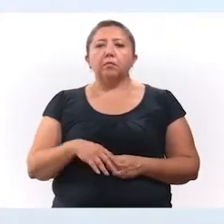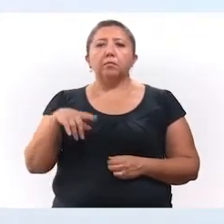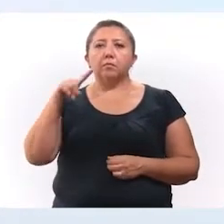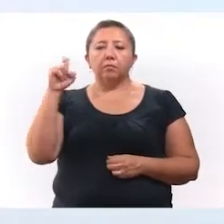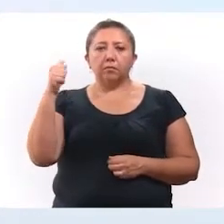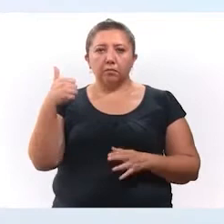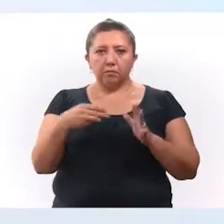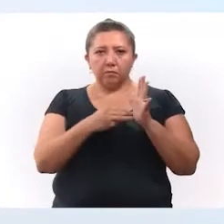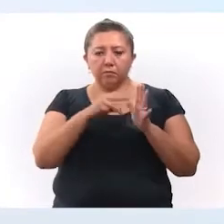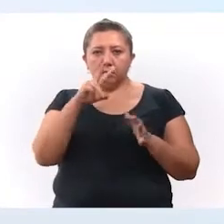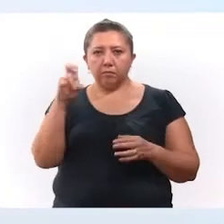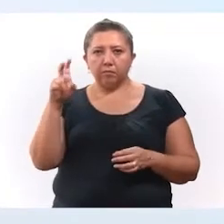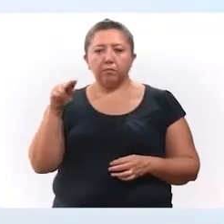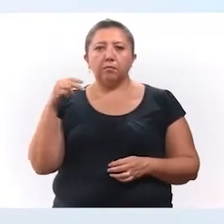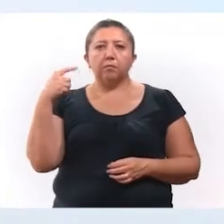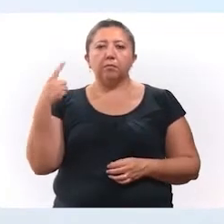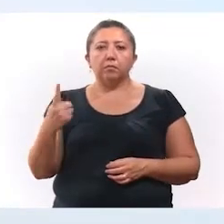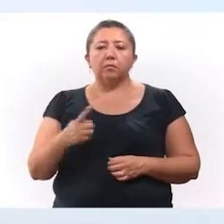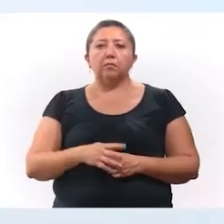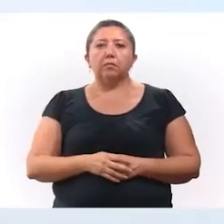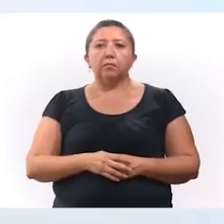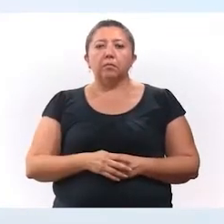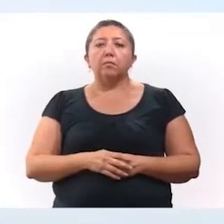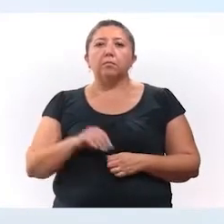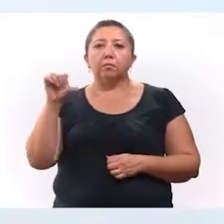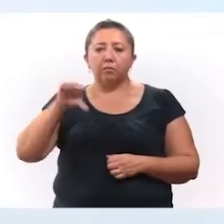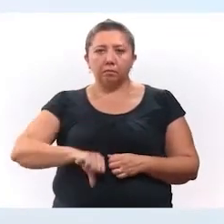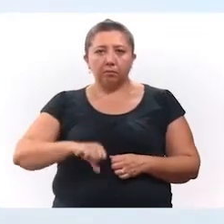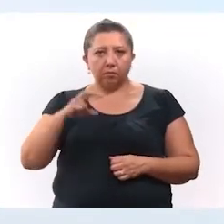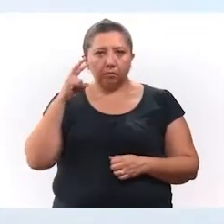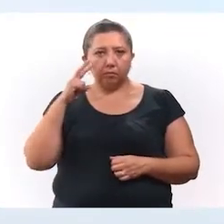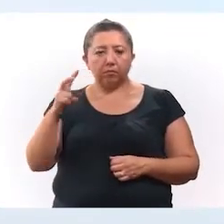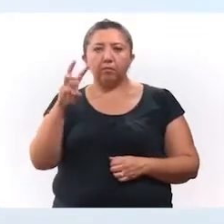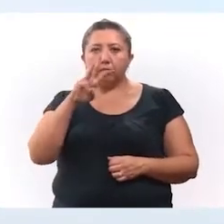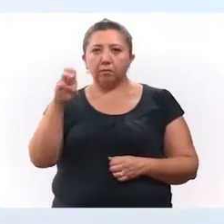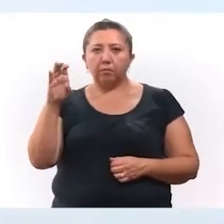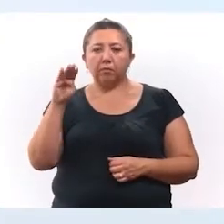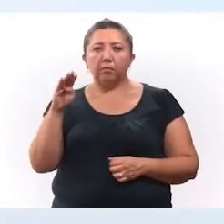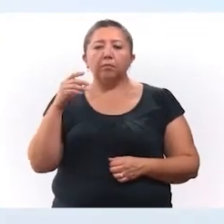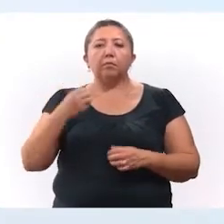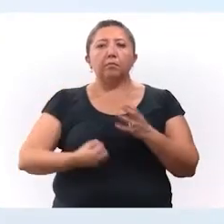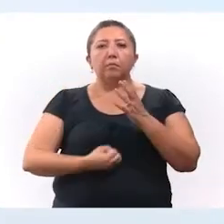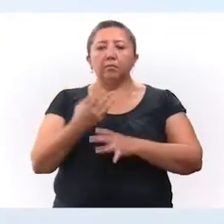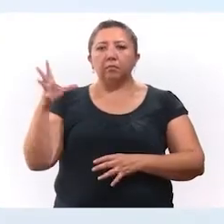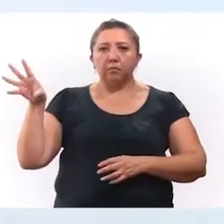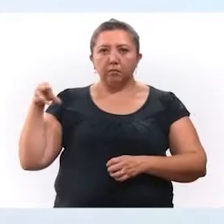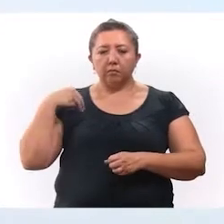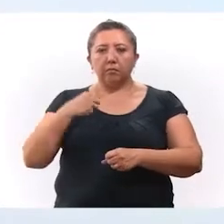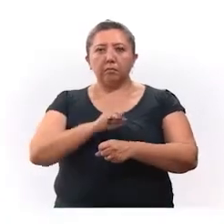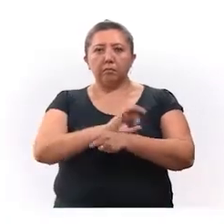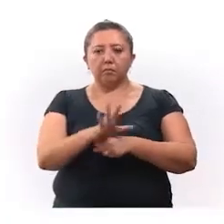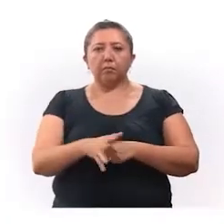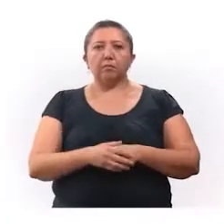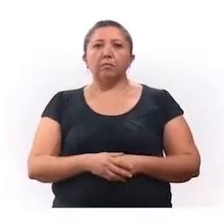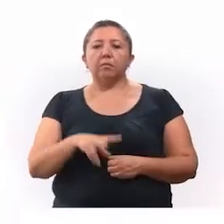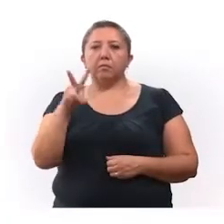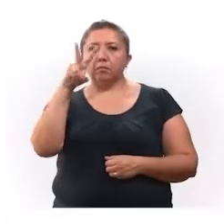106,281. Hoy se detectaron 390 nuevos contagios de coronavirus.